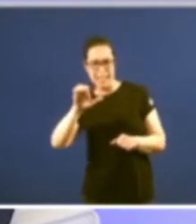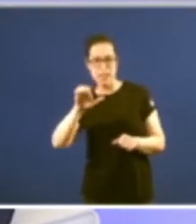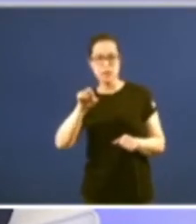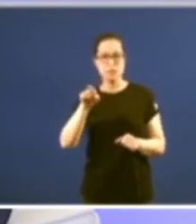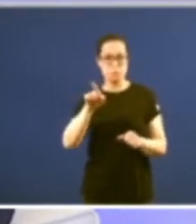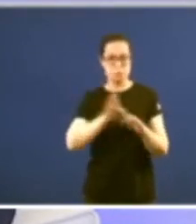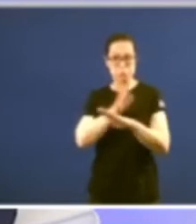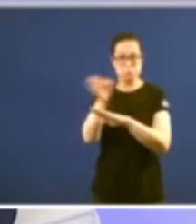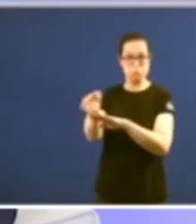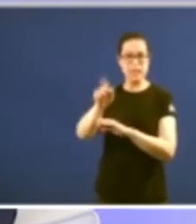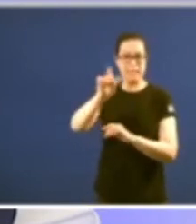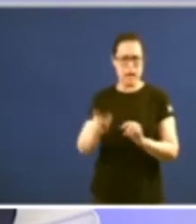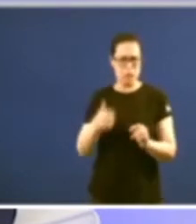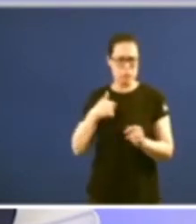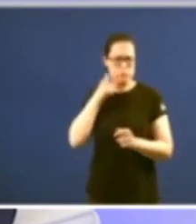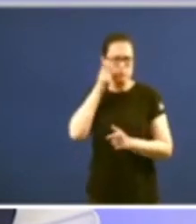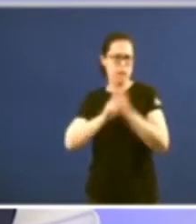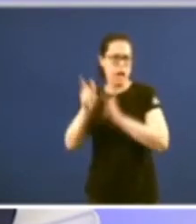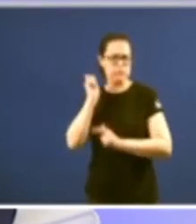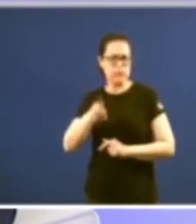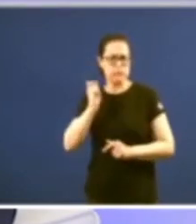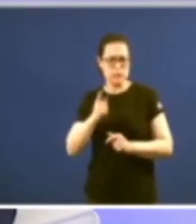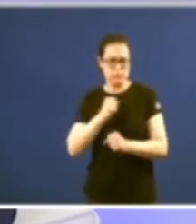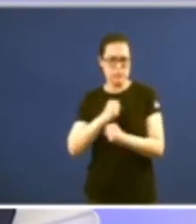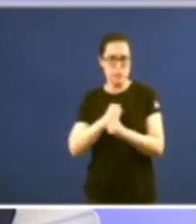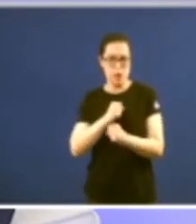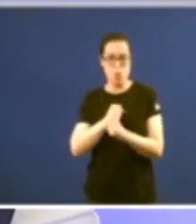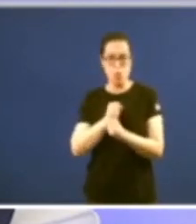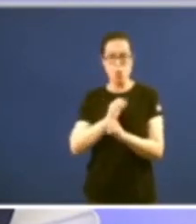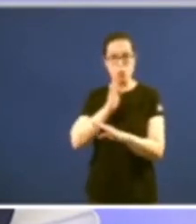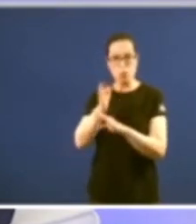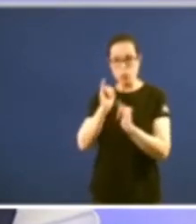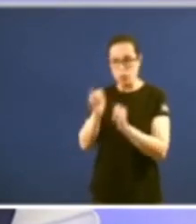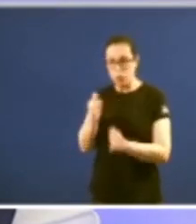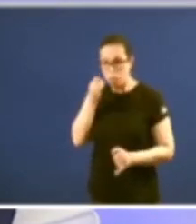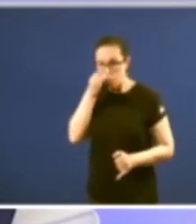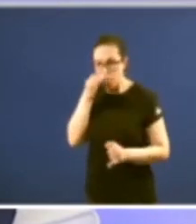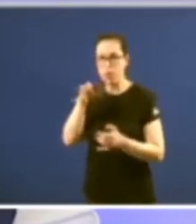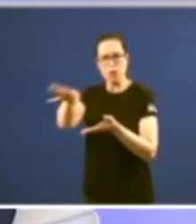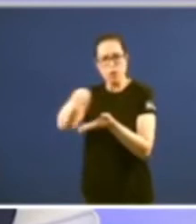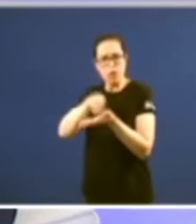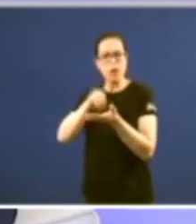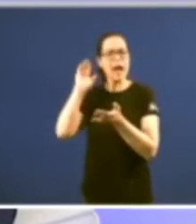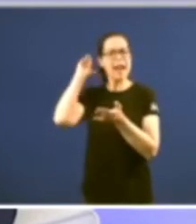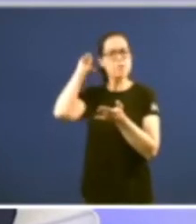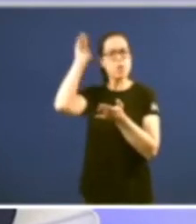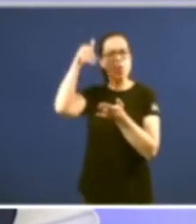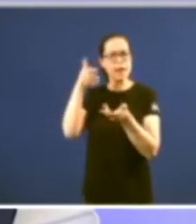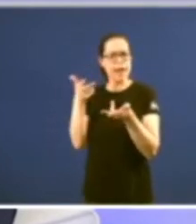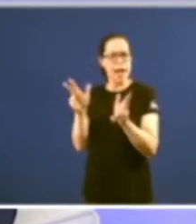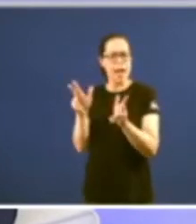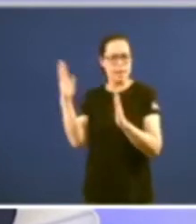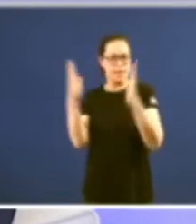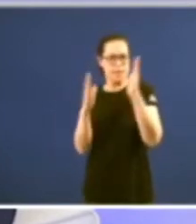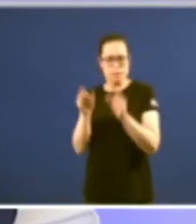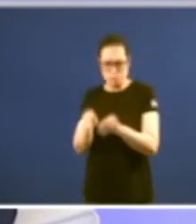e houve moito por razones de traballo por razones de traballo hai que ir a Italia e coller un periodo italiano coller a República o Correo o Correo da Sera e o